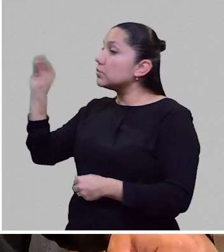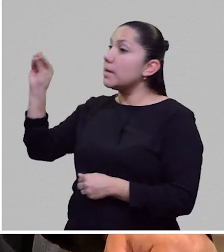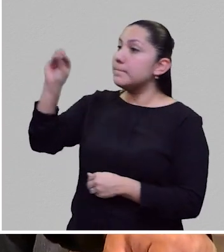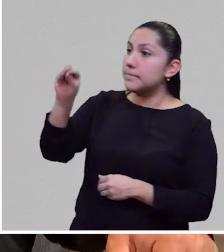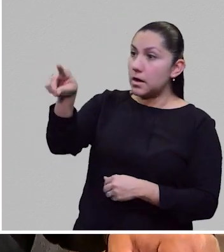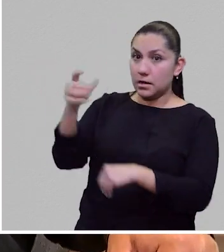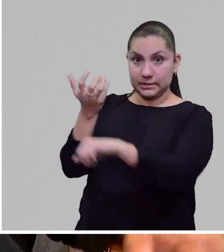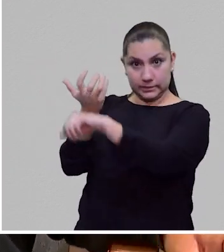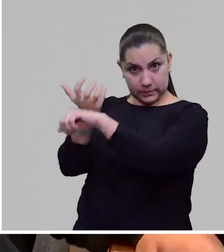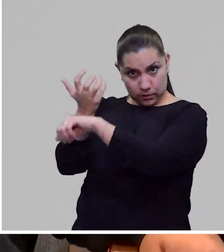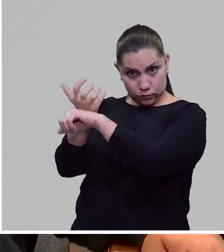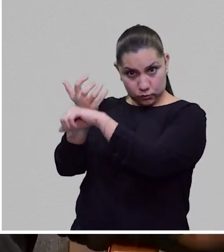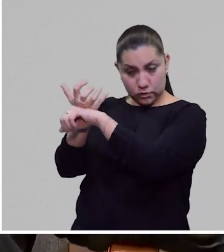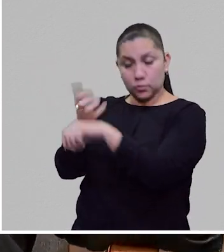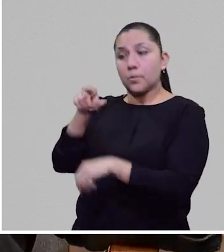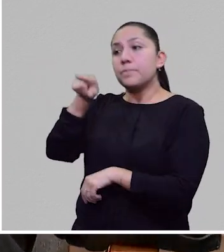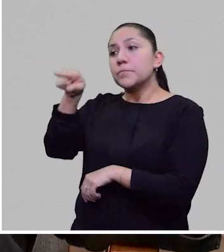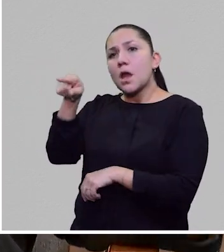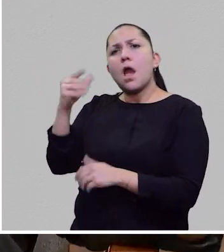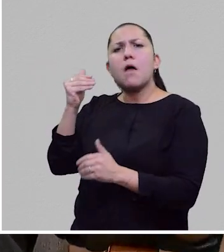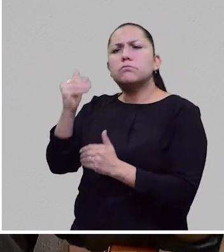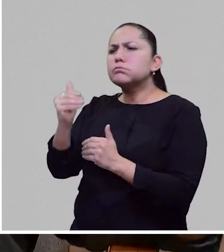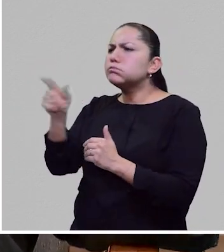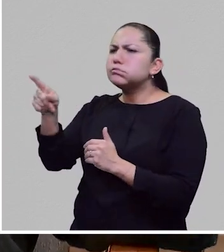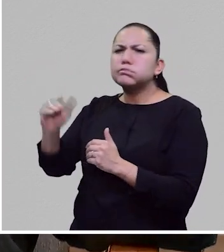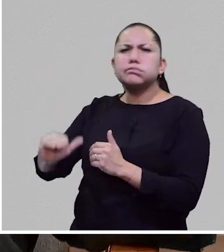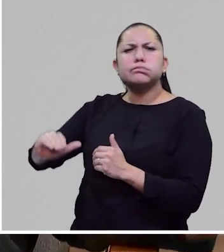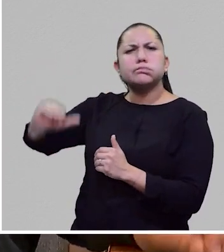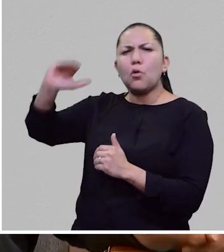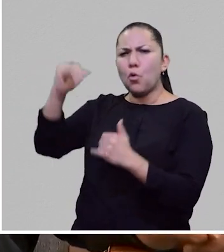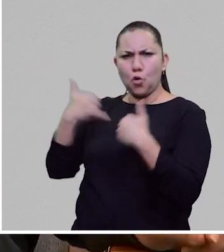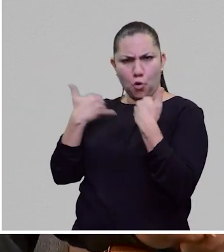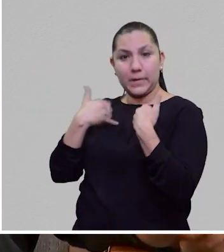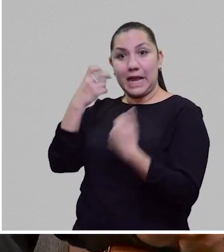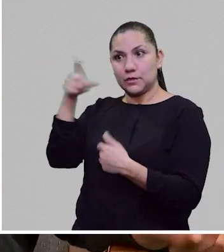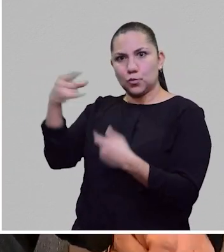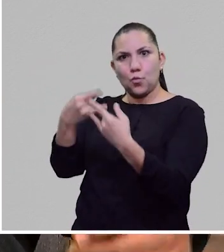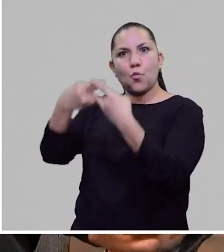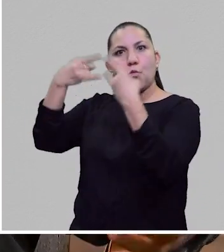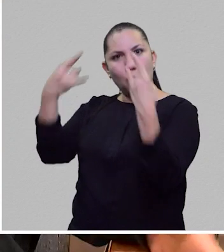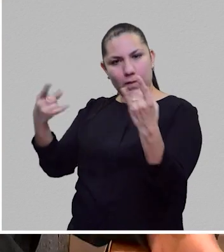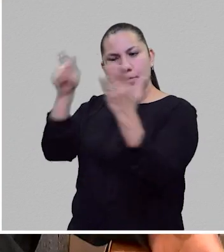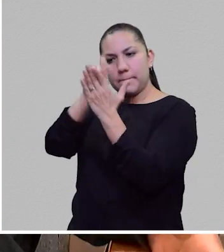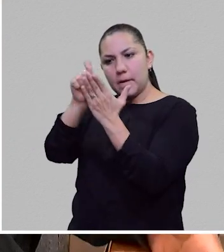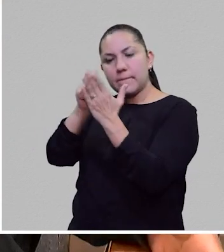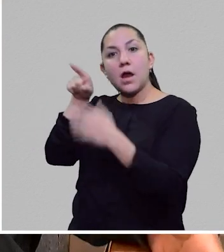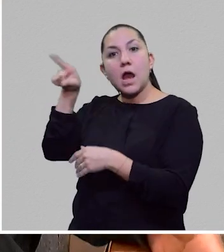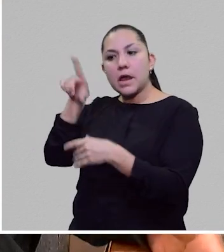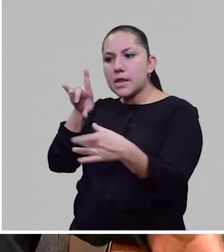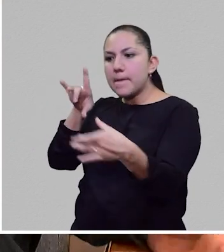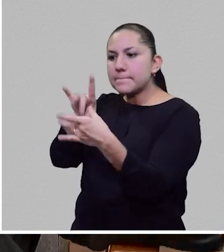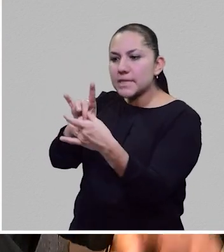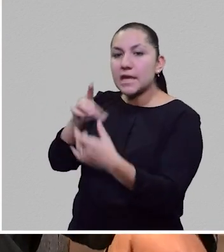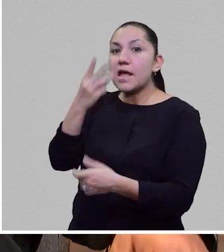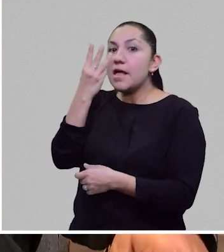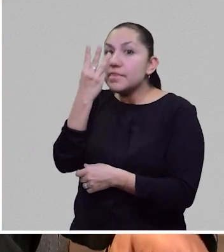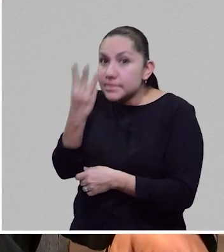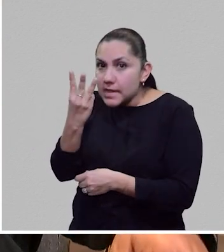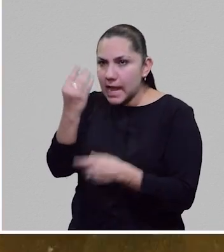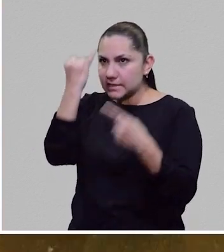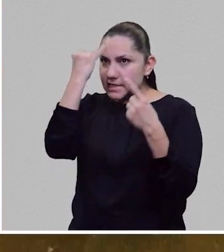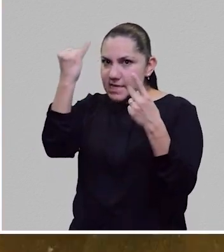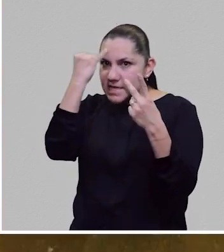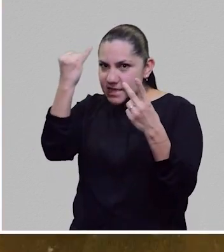y siendo muy joven establece para sus primeros cuentos las famosas tres leyes de la robótica de Isaac